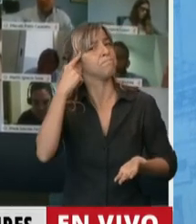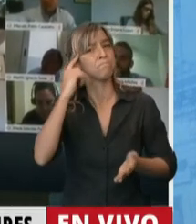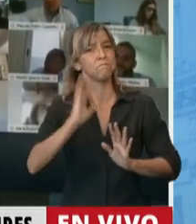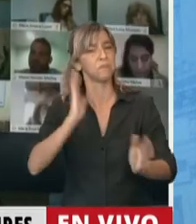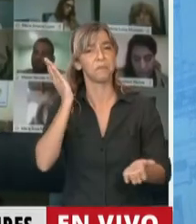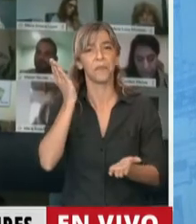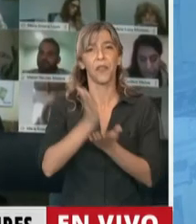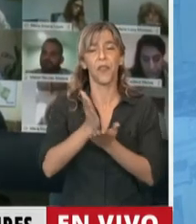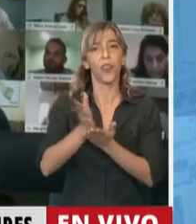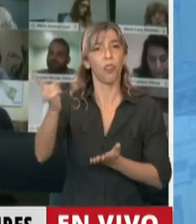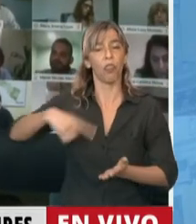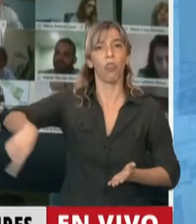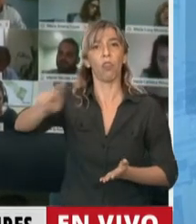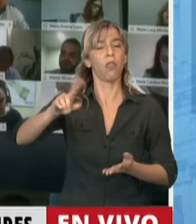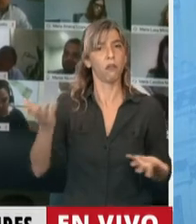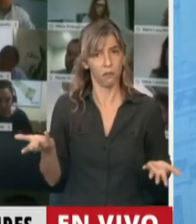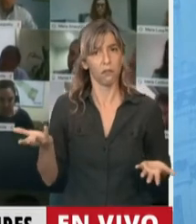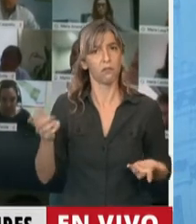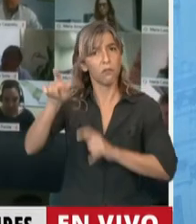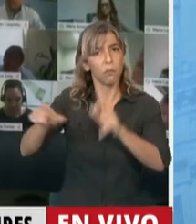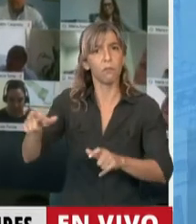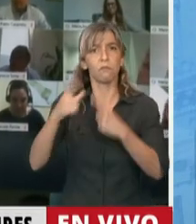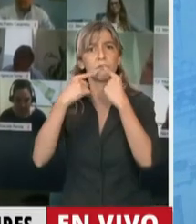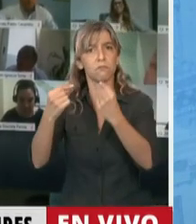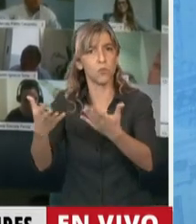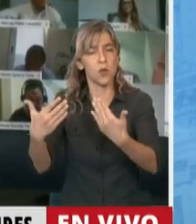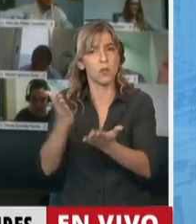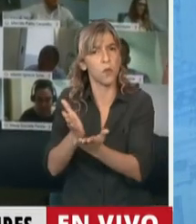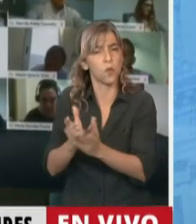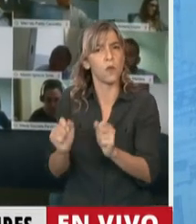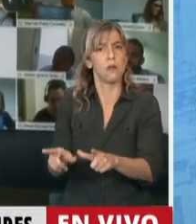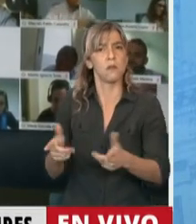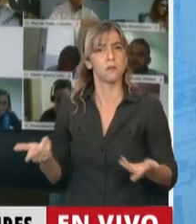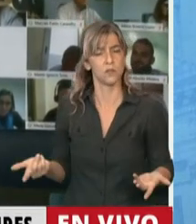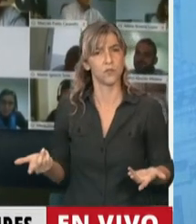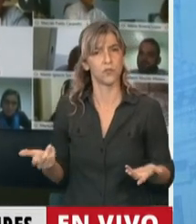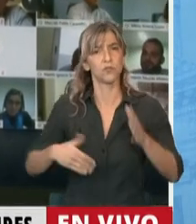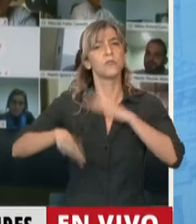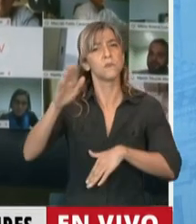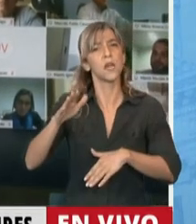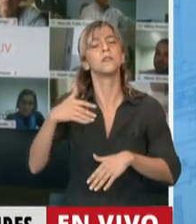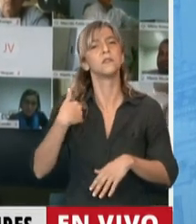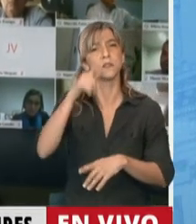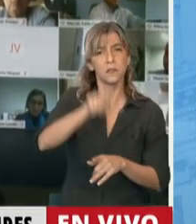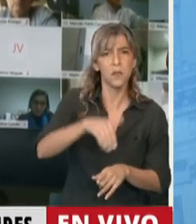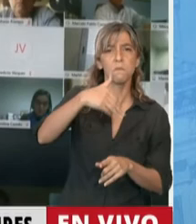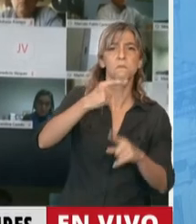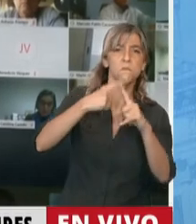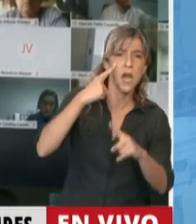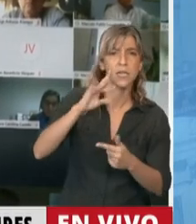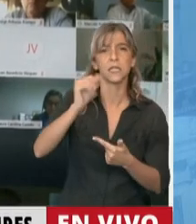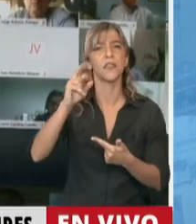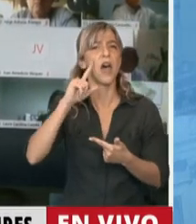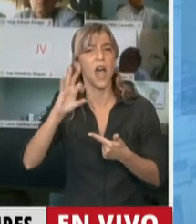organización, al reclamo y fundamentalmente a que estos mártires, Maxi, Darío,